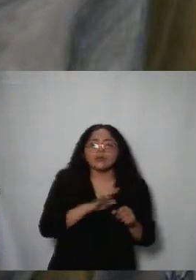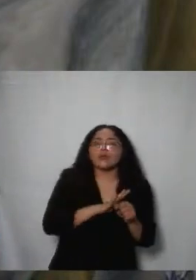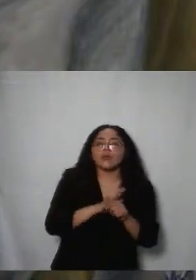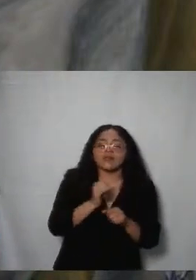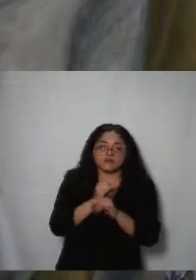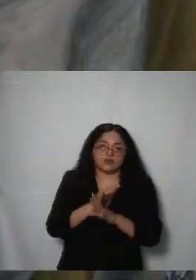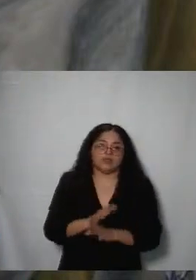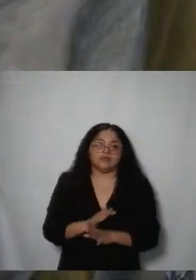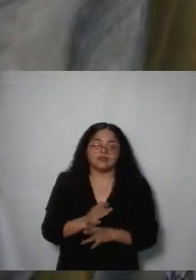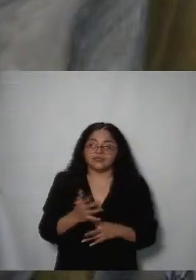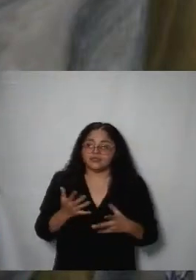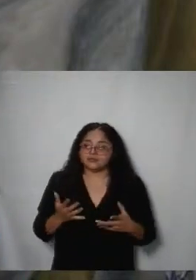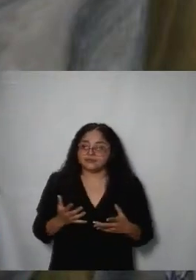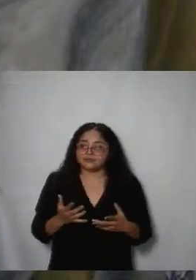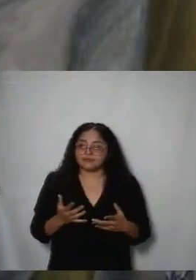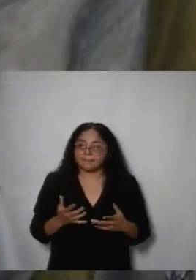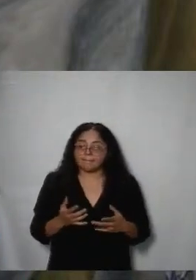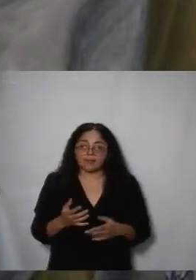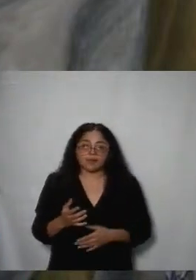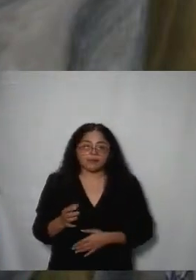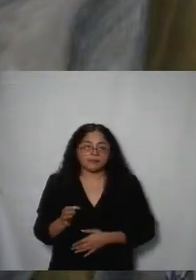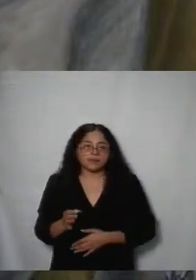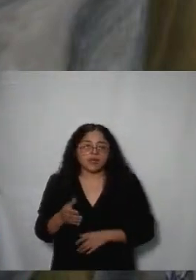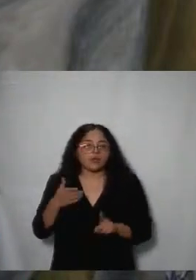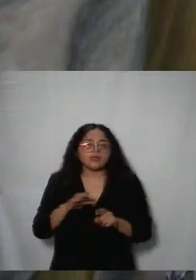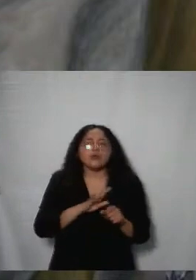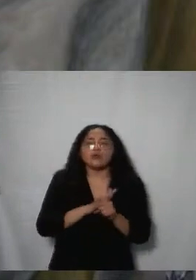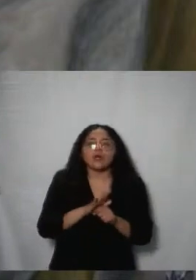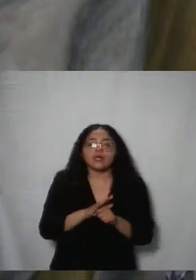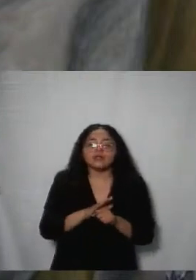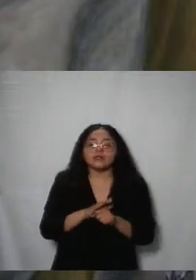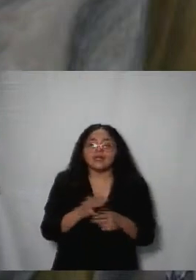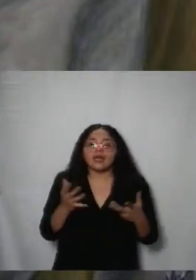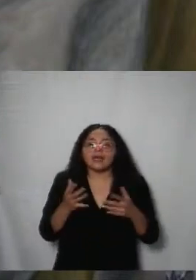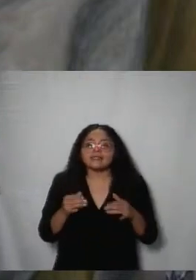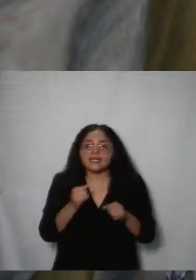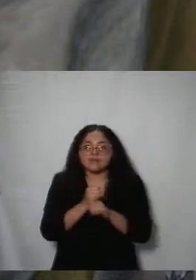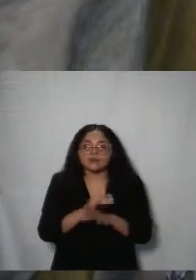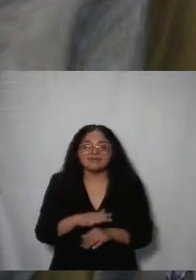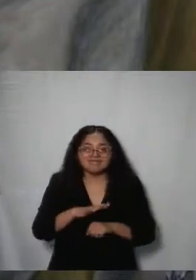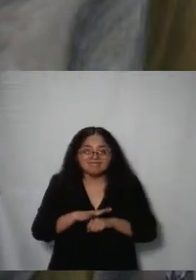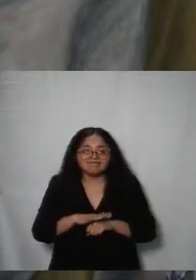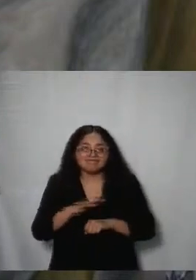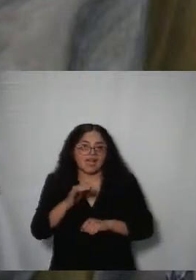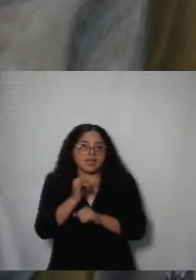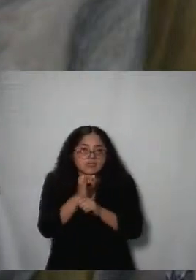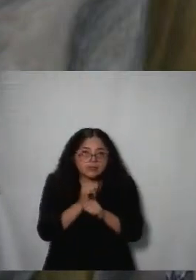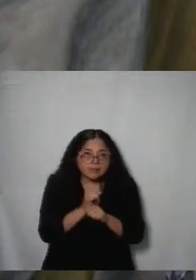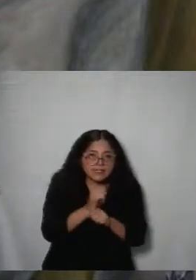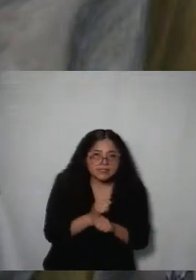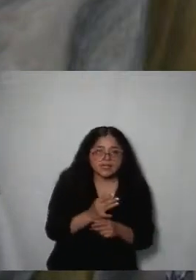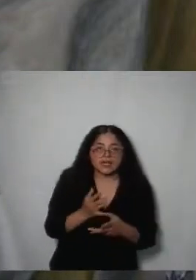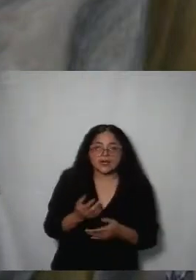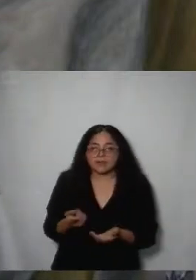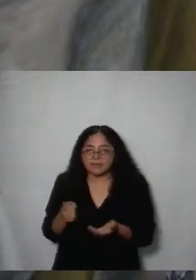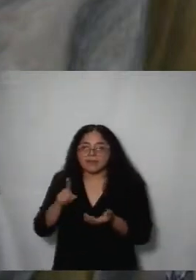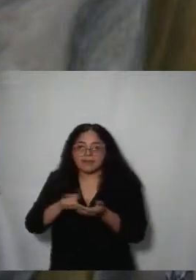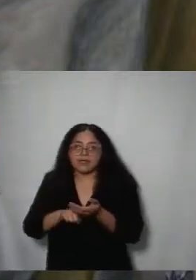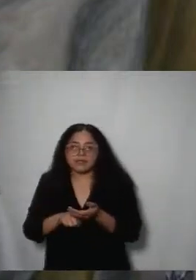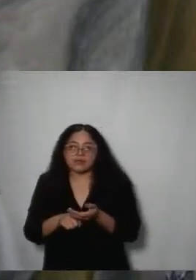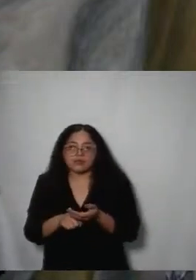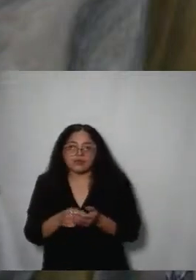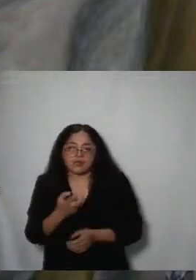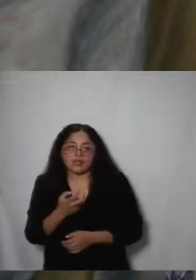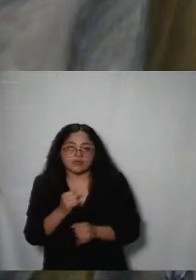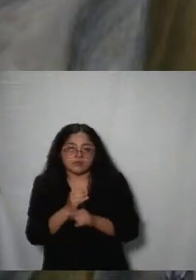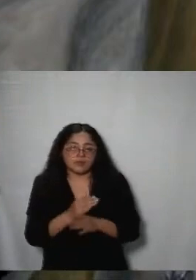de la información es que se pueda generar información adicional generar investigación a través de